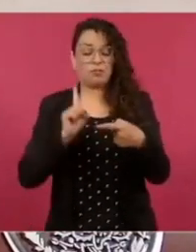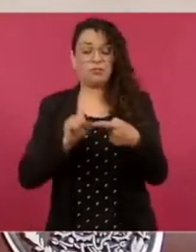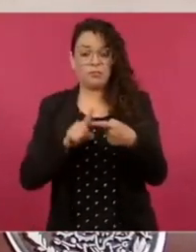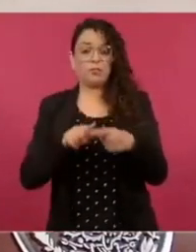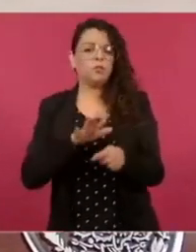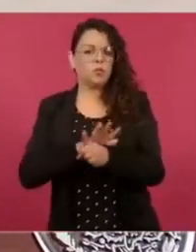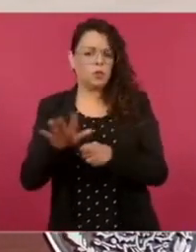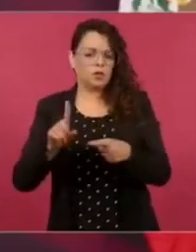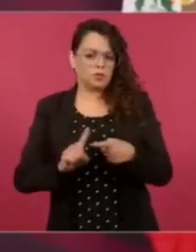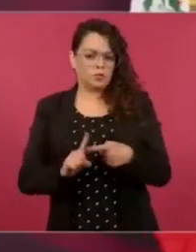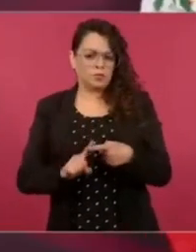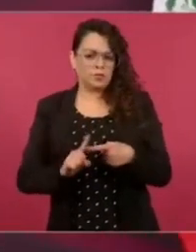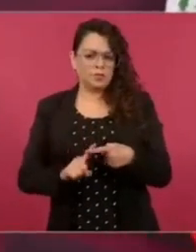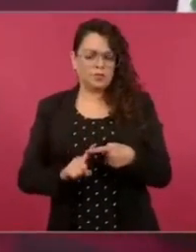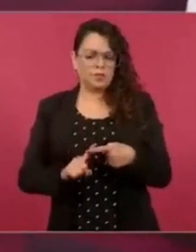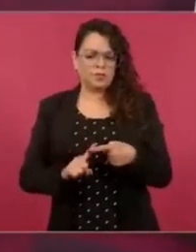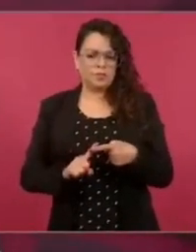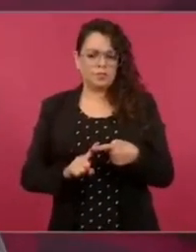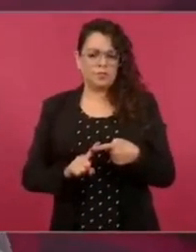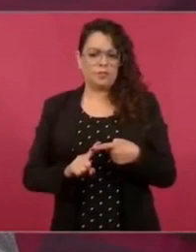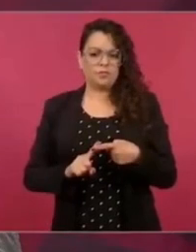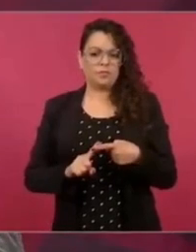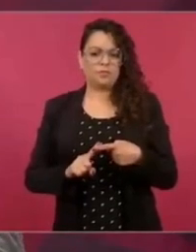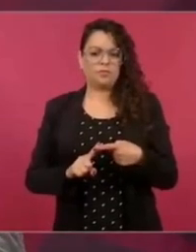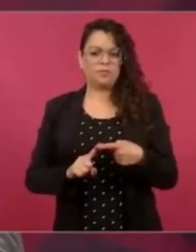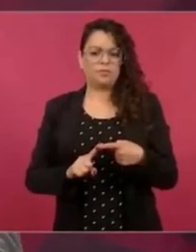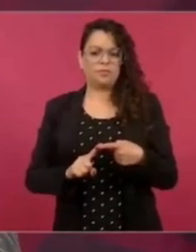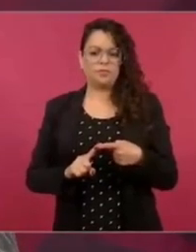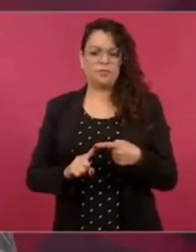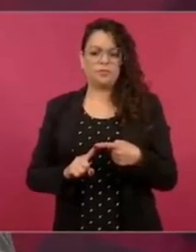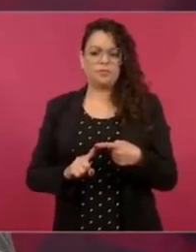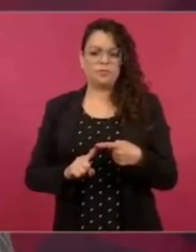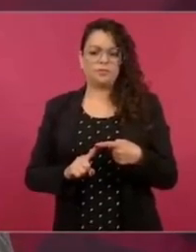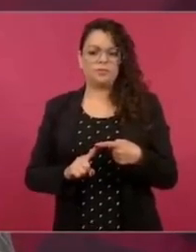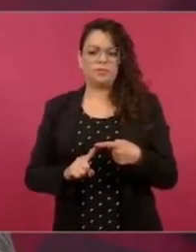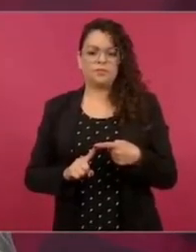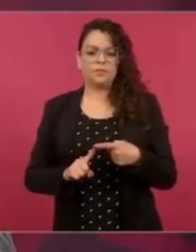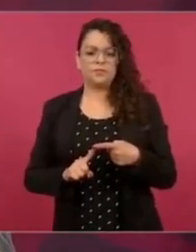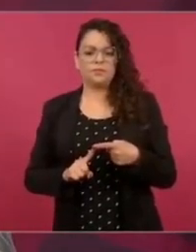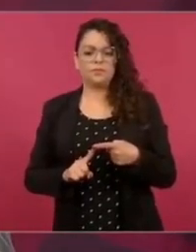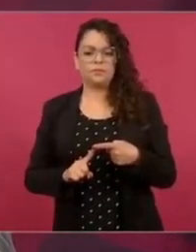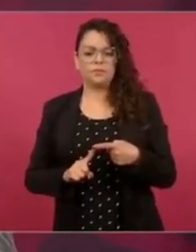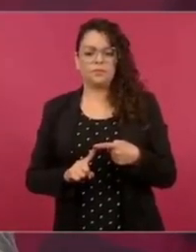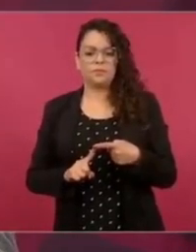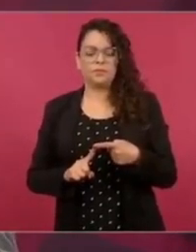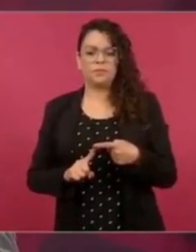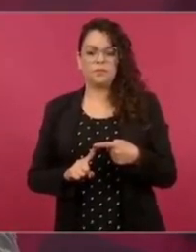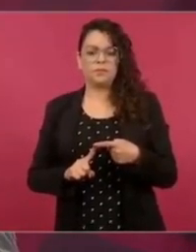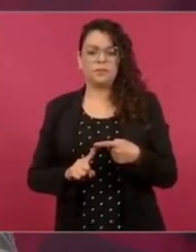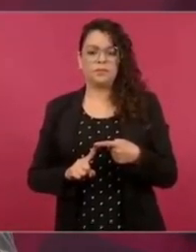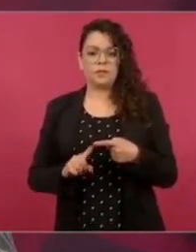no se estaba pidiendo la renuncia